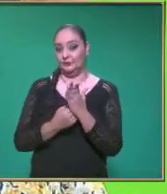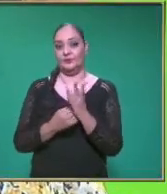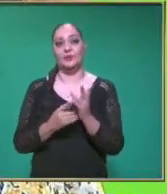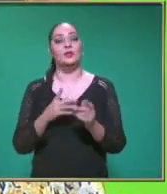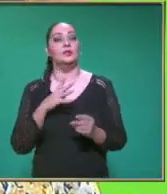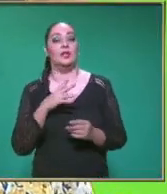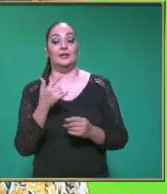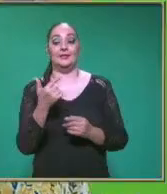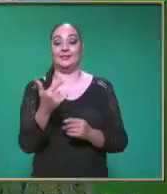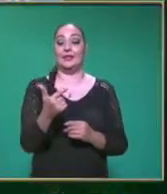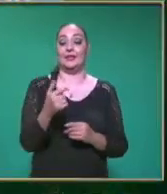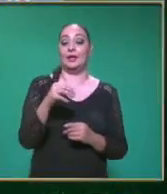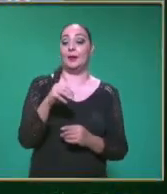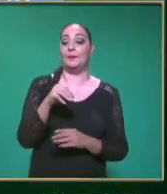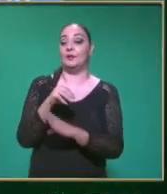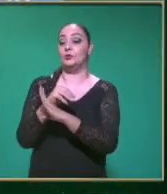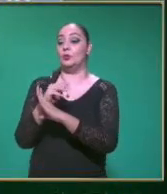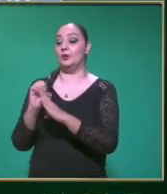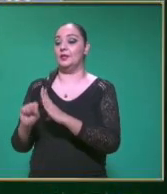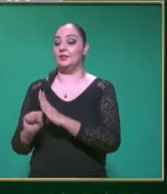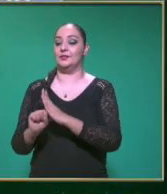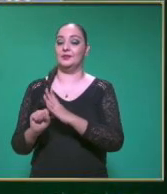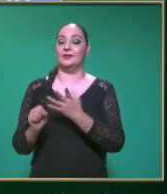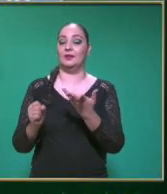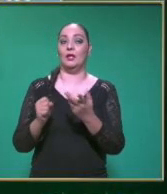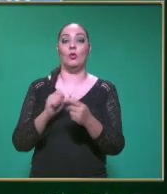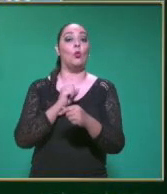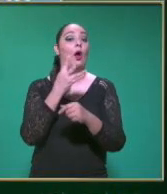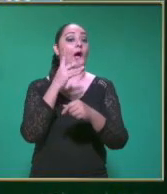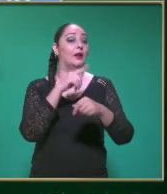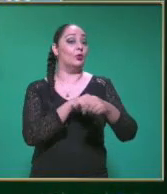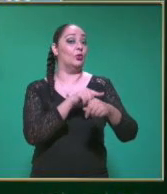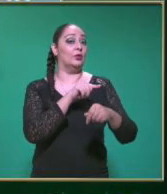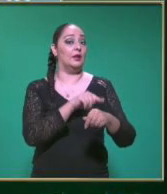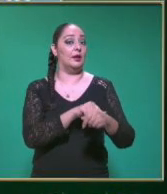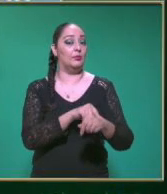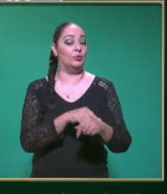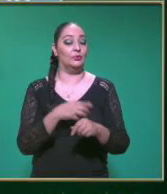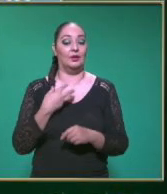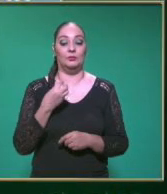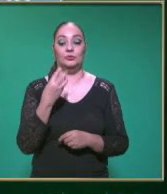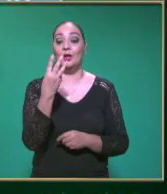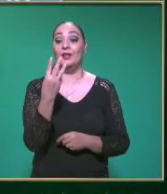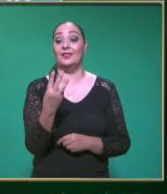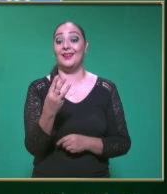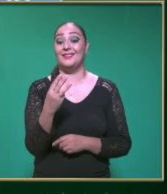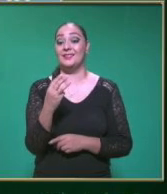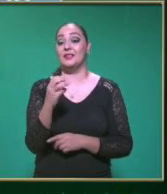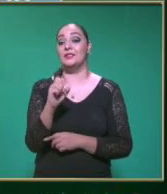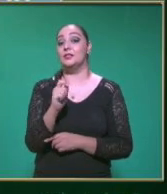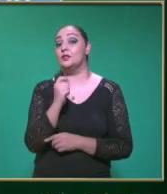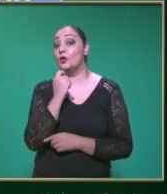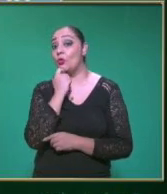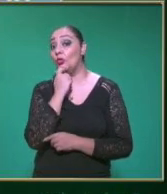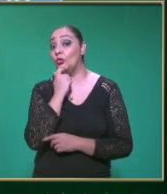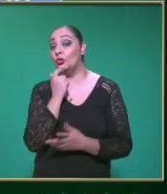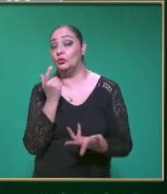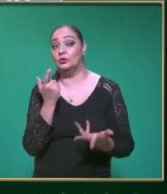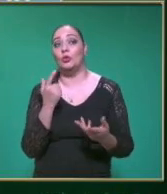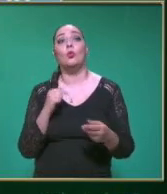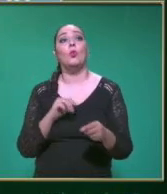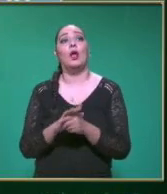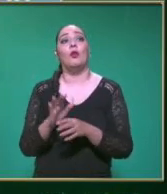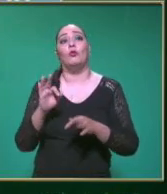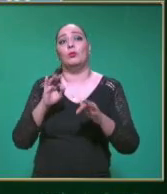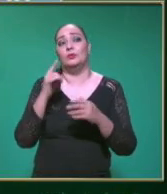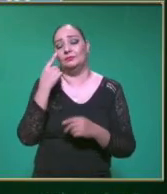7 metros Sobre segundos El tiempo En el que realiza Este recorrido Es de 3 segundos La fórmula yo creo que Nos